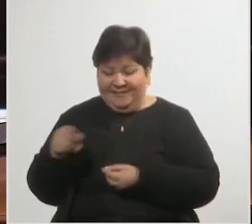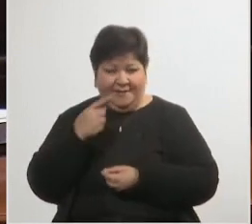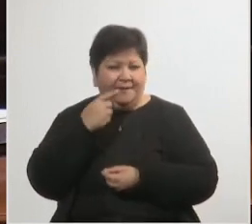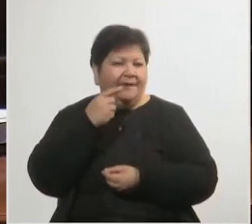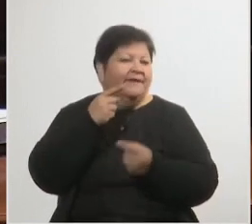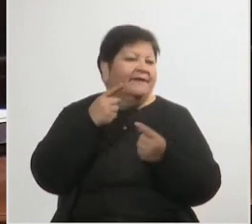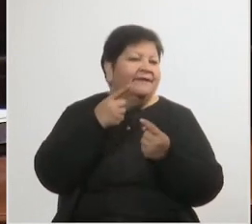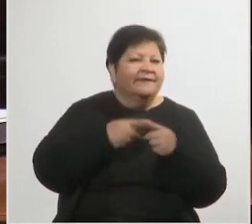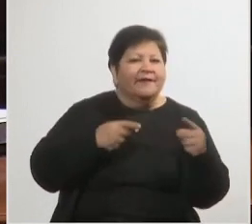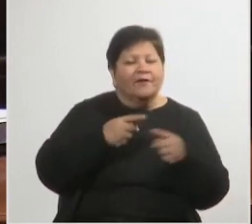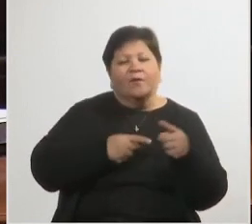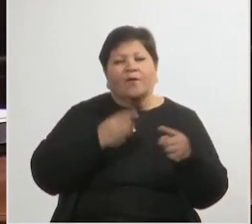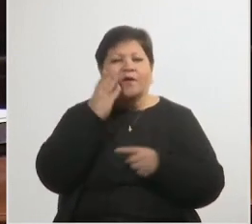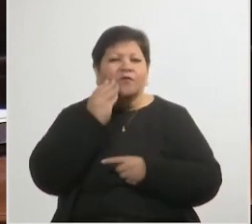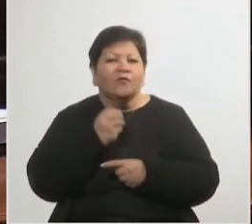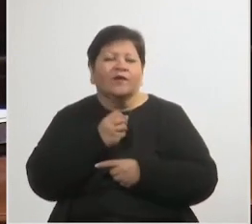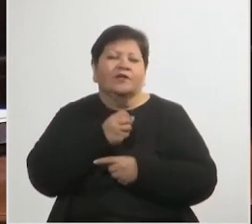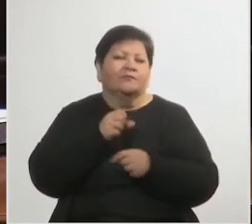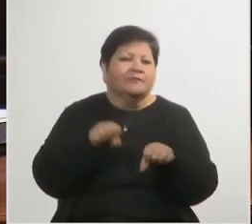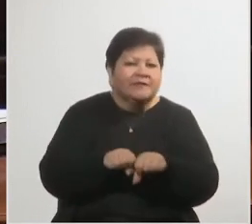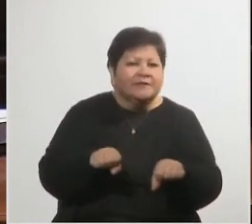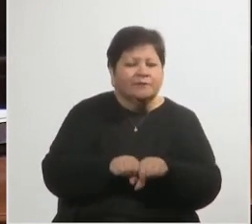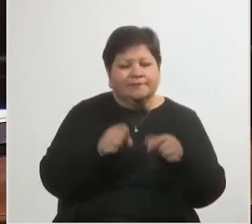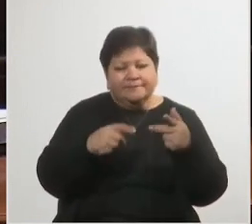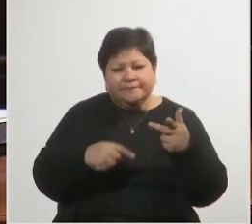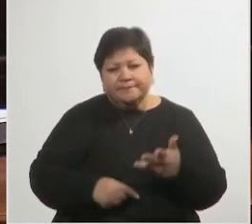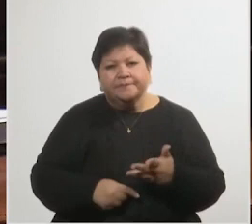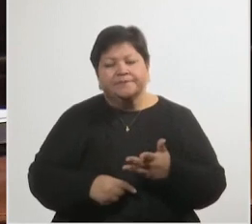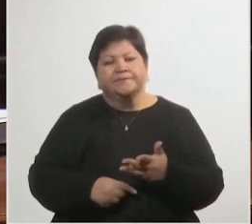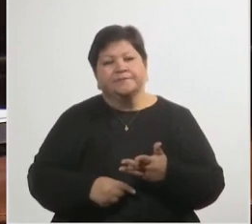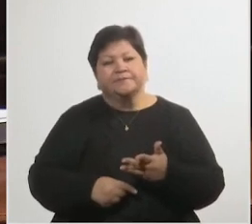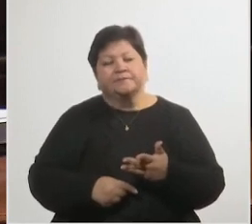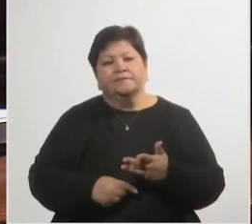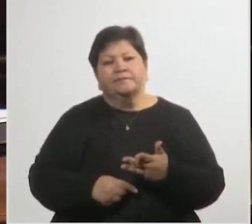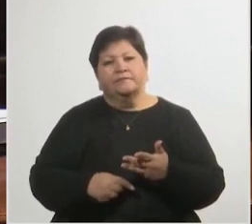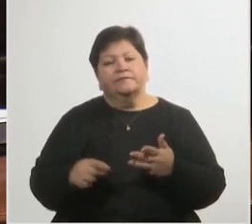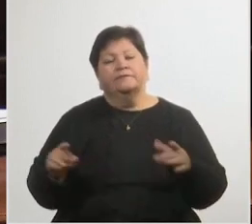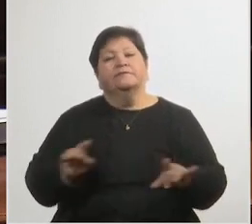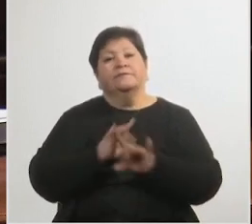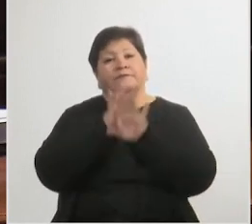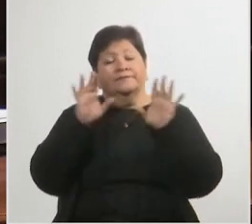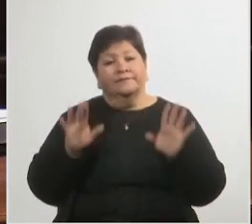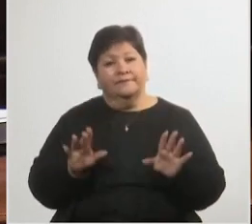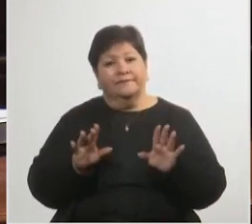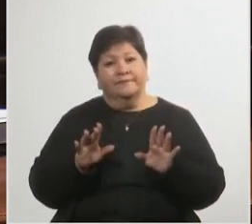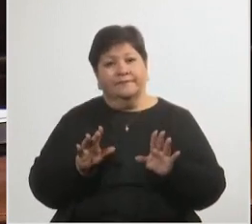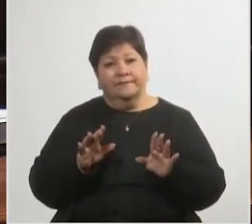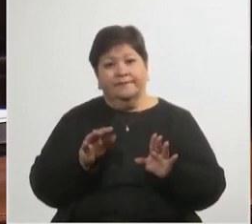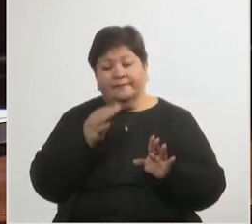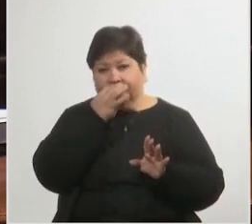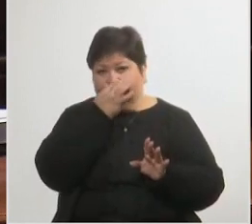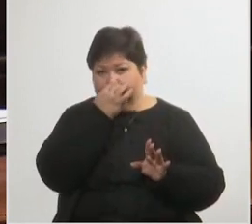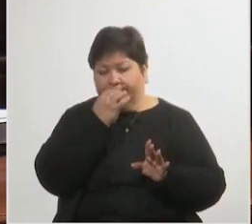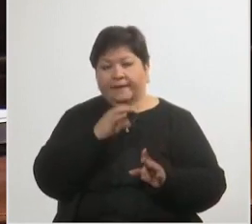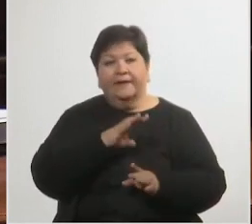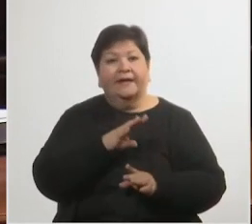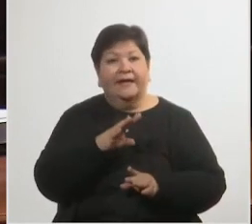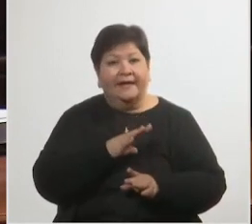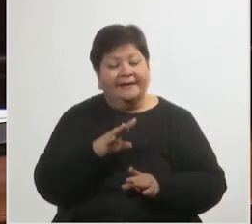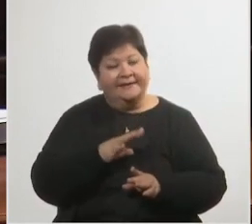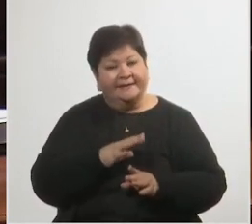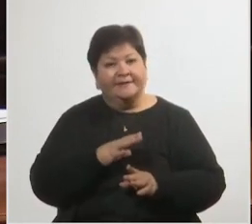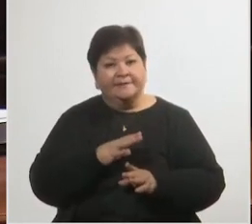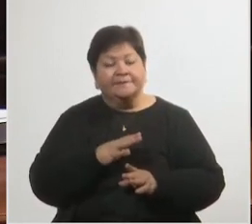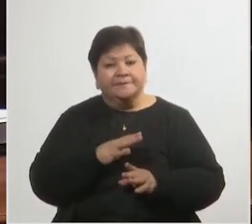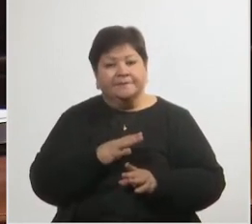tíos, abuelos, etc., etc., primos. Claramente hay un cercenamiento del